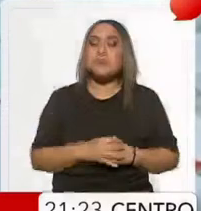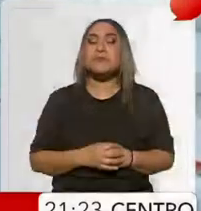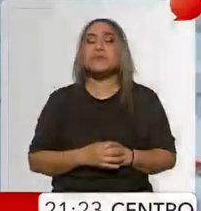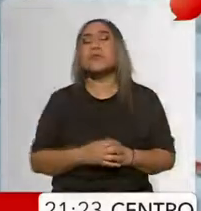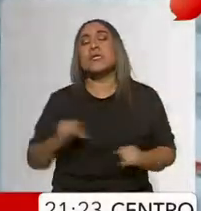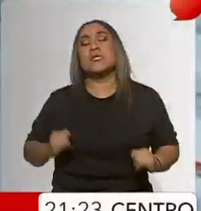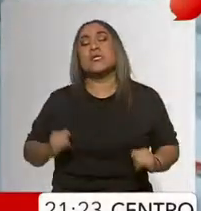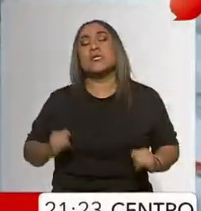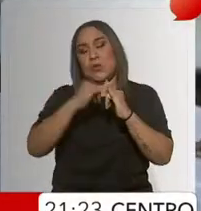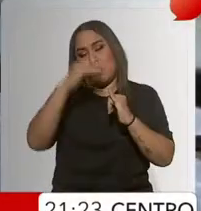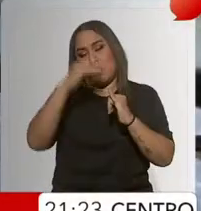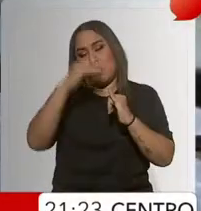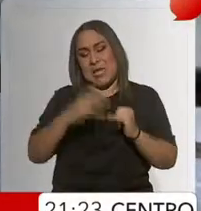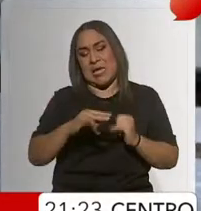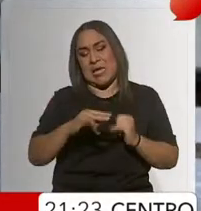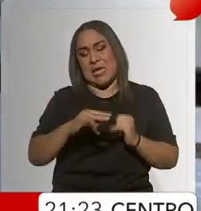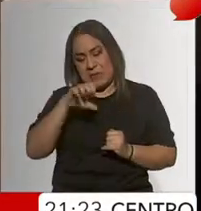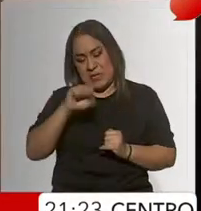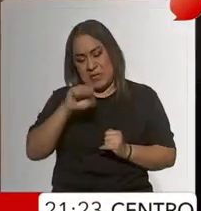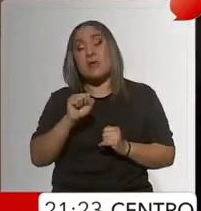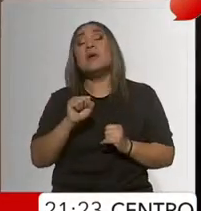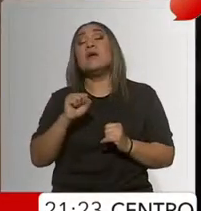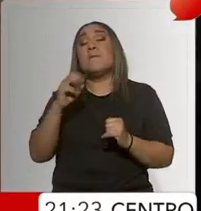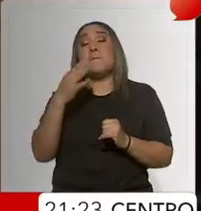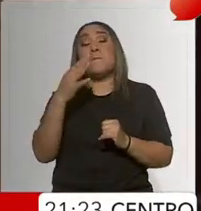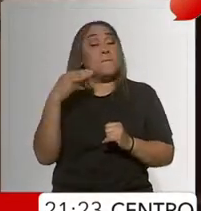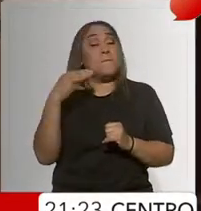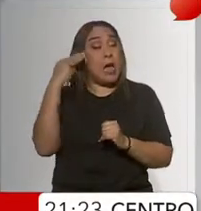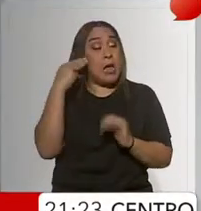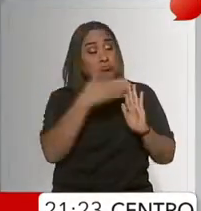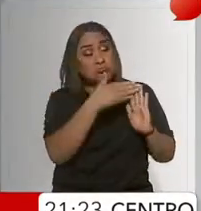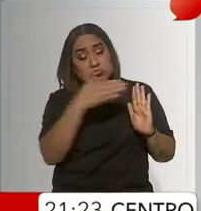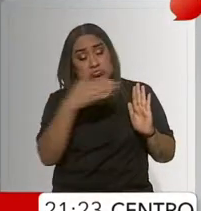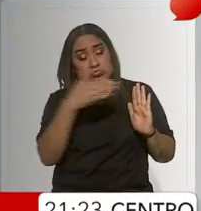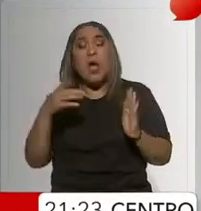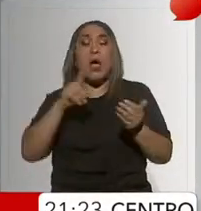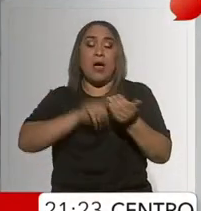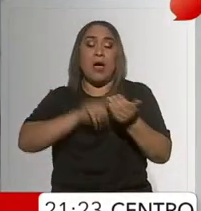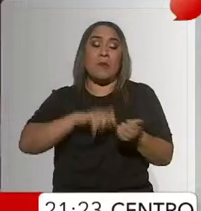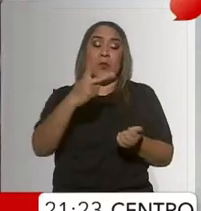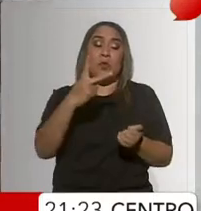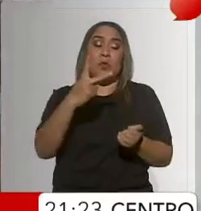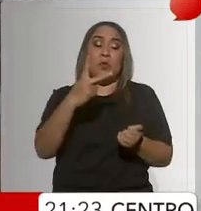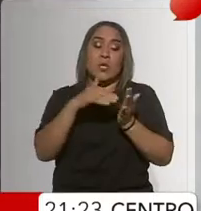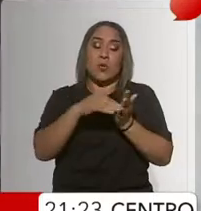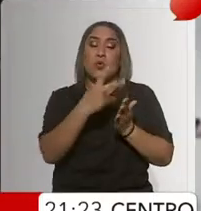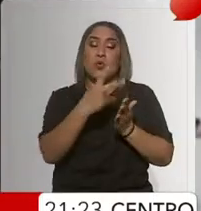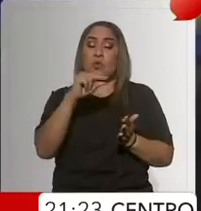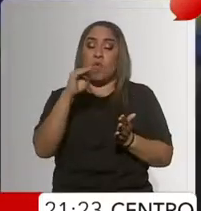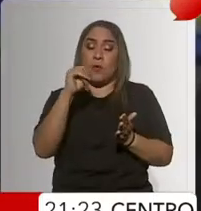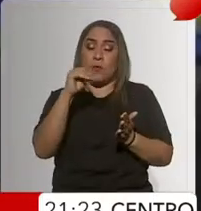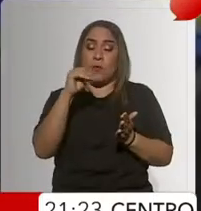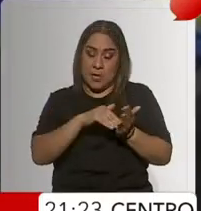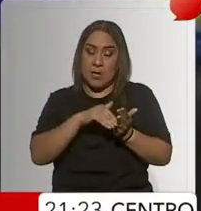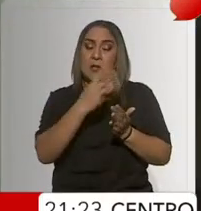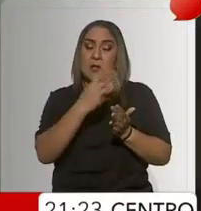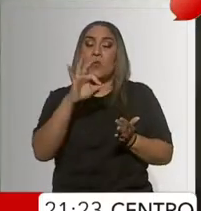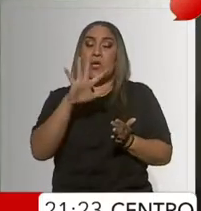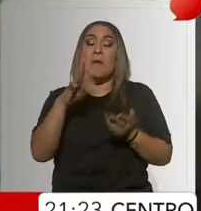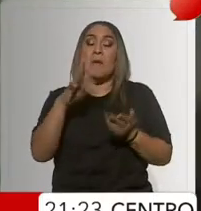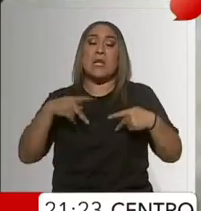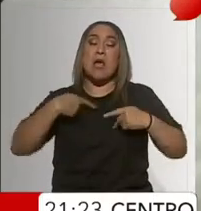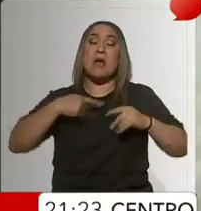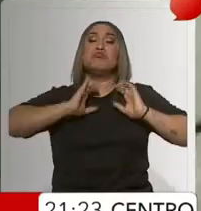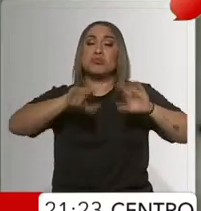Instituto Mexicano del Seguro Social registró al cierre de marzo un total de 22.289.345 trabajadores